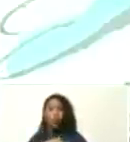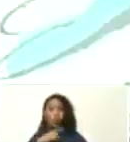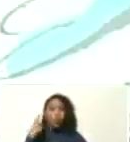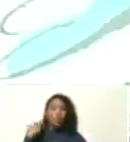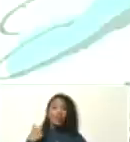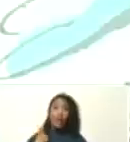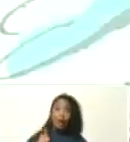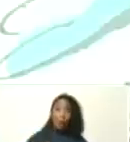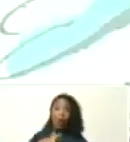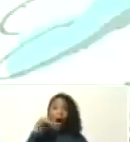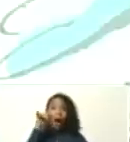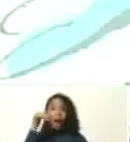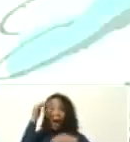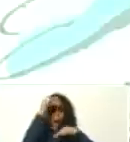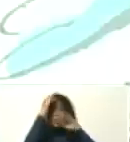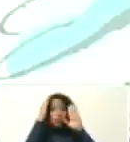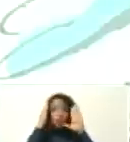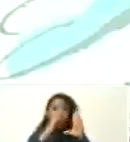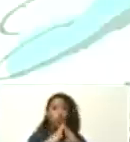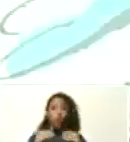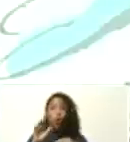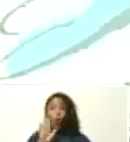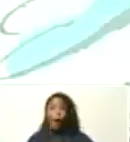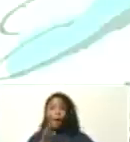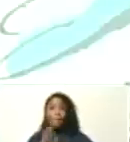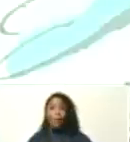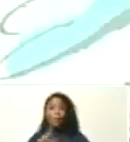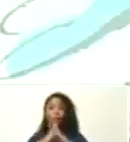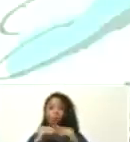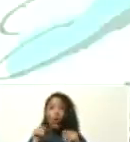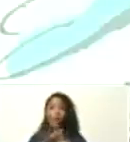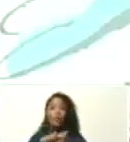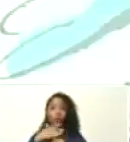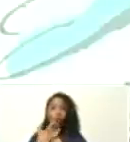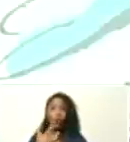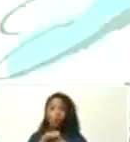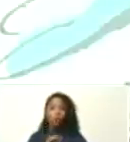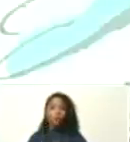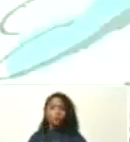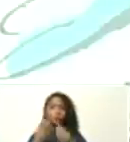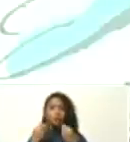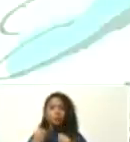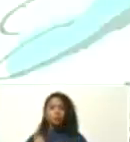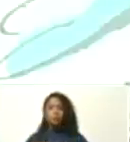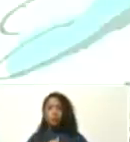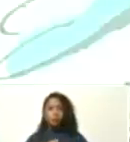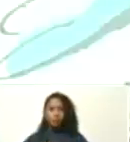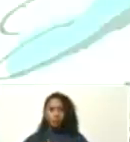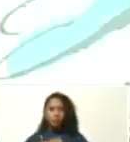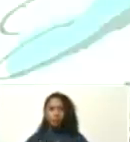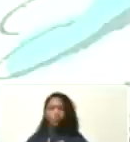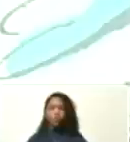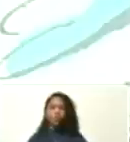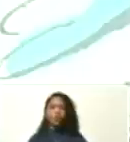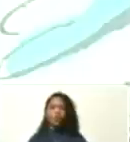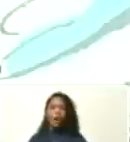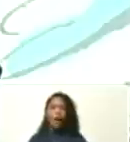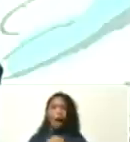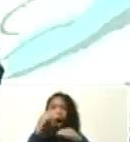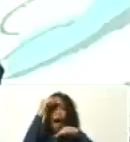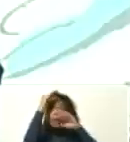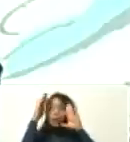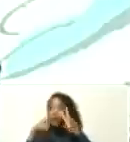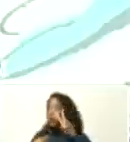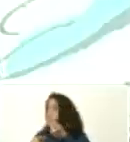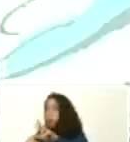de todos los acontecimientos, de todas las situaciones, para nosotros poder estar alerta,